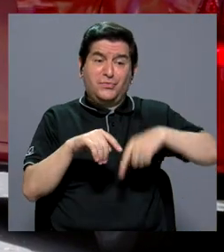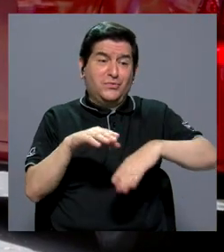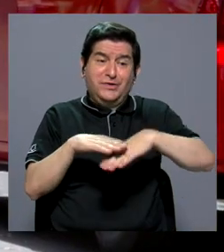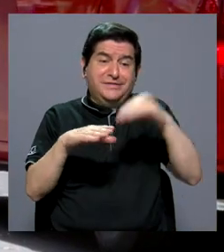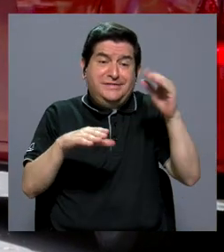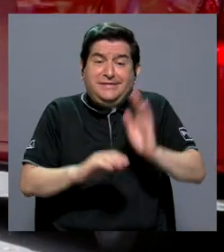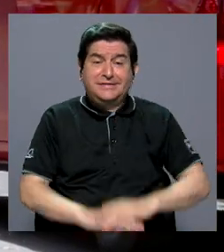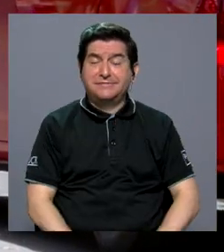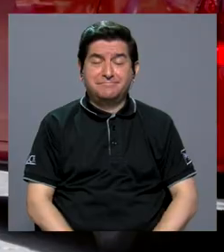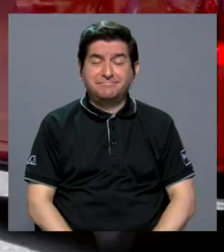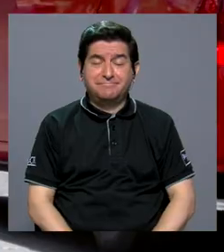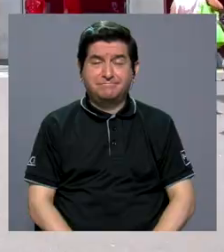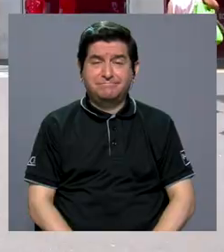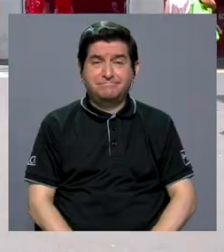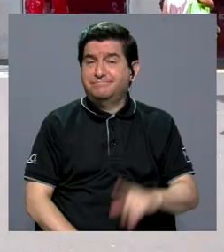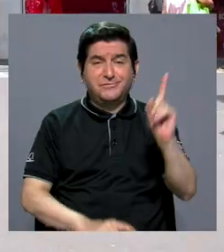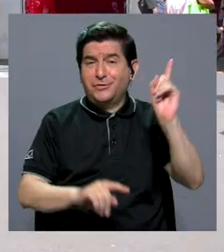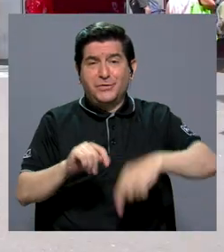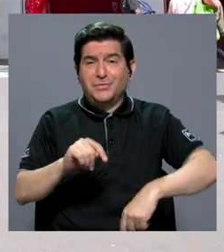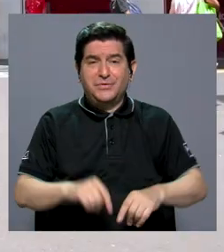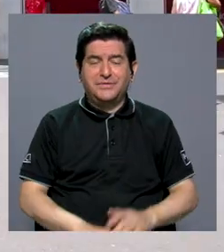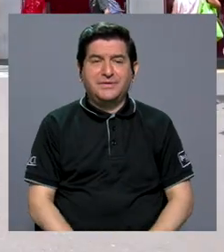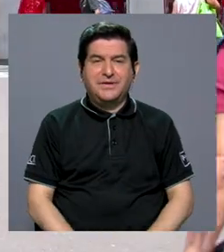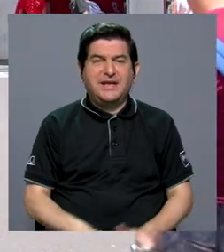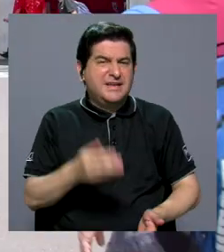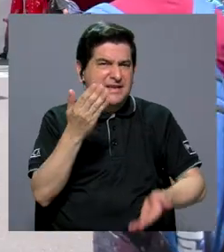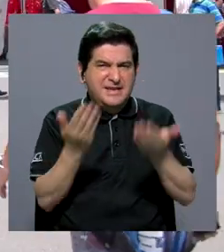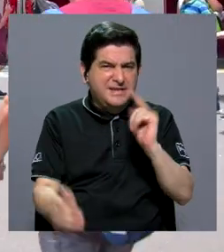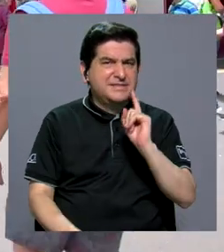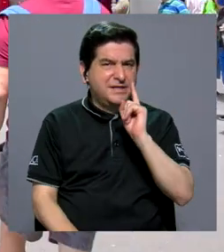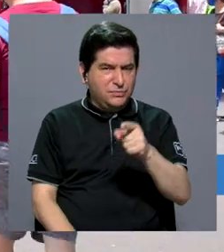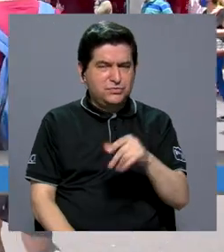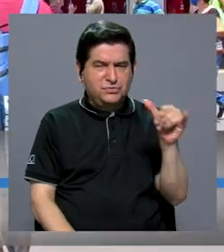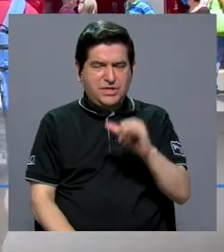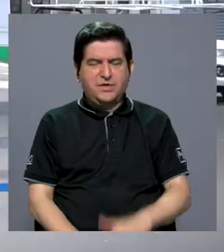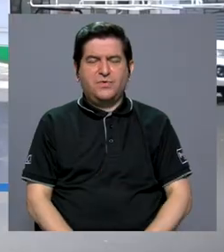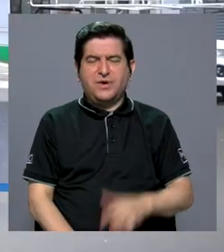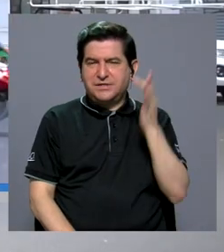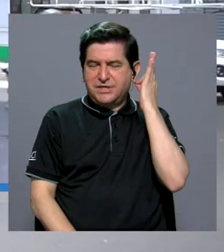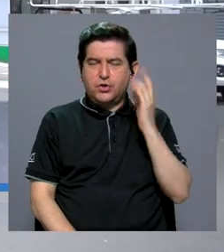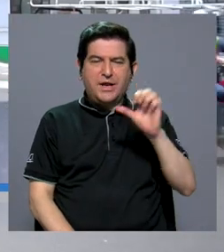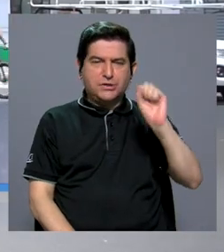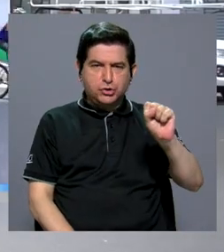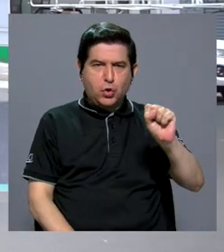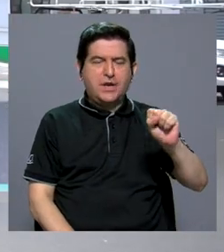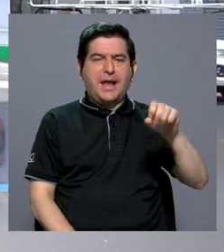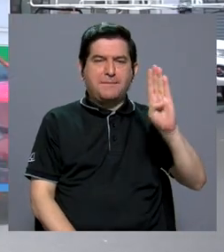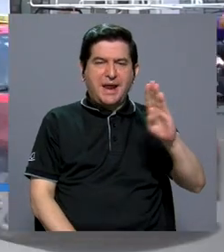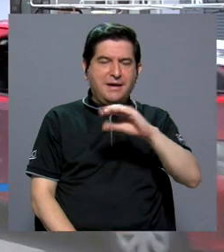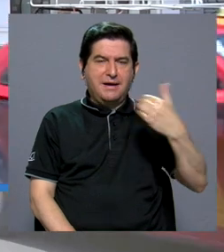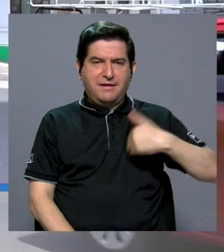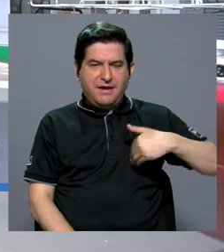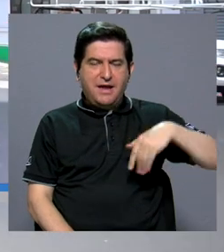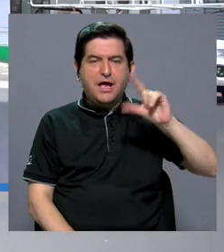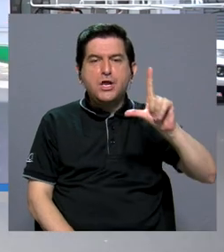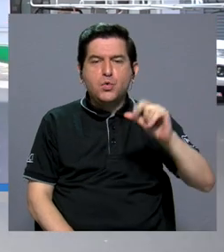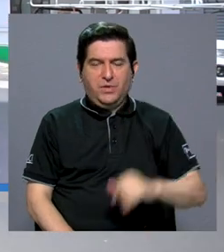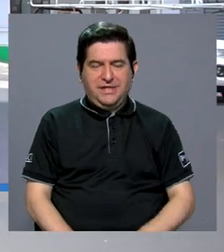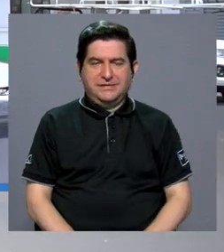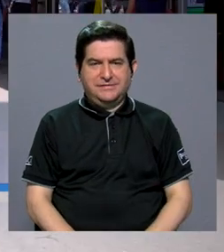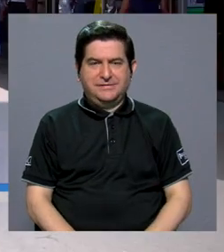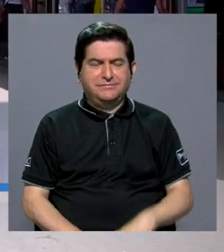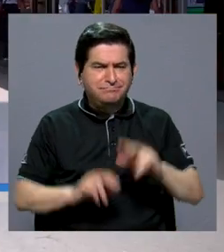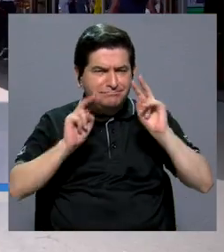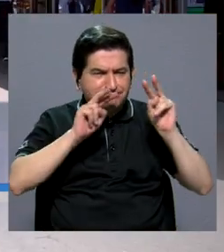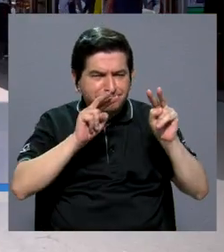puedo salir porque no se puede. Es probable que usted, al igual que Doña Sonia, Doña Blanca y Don